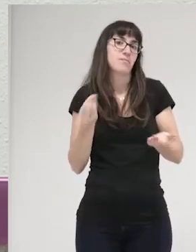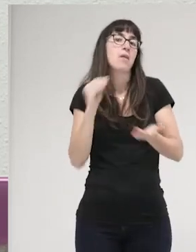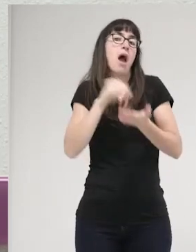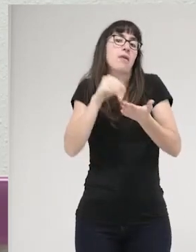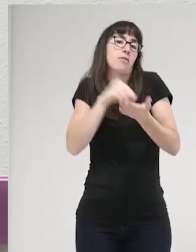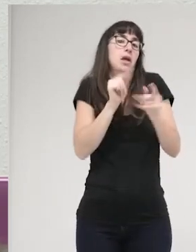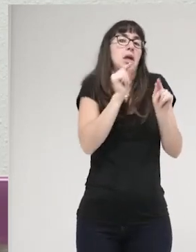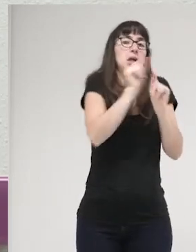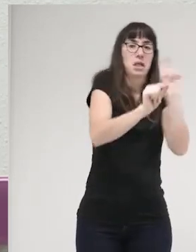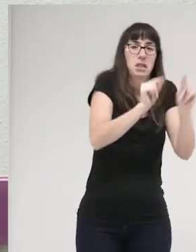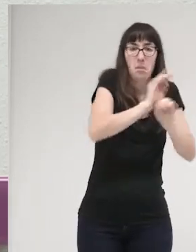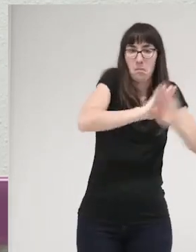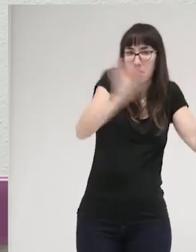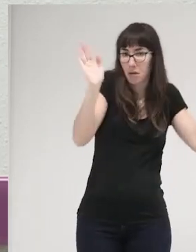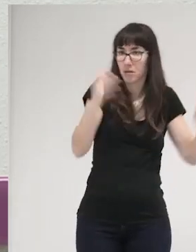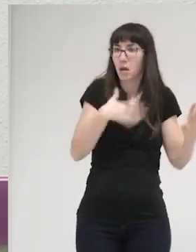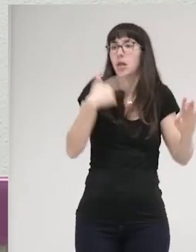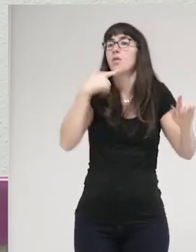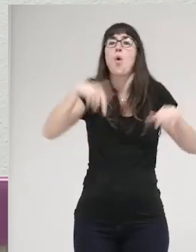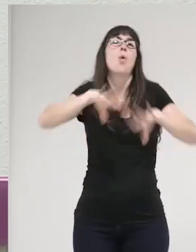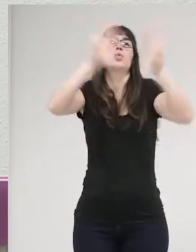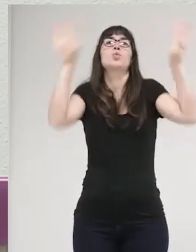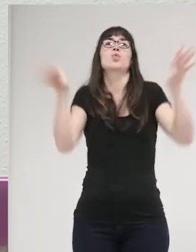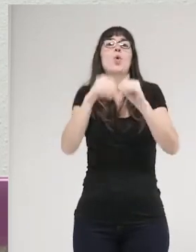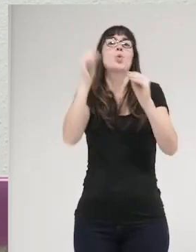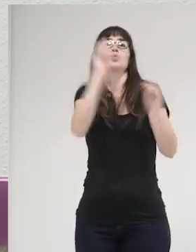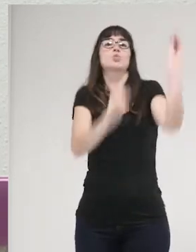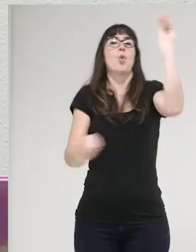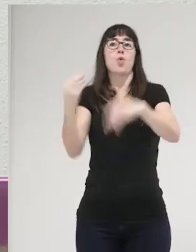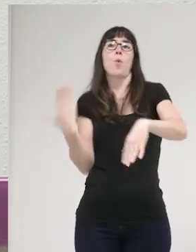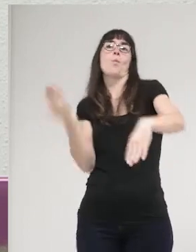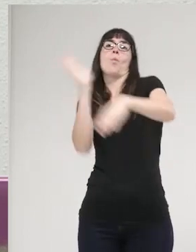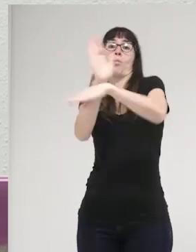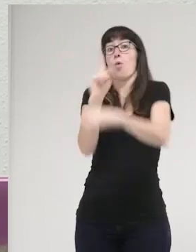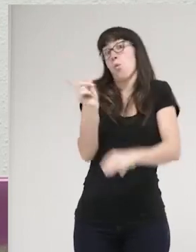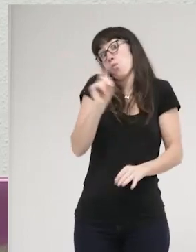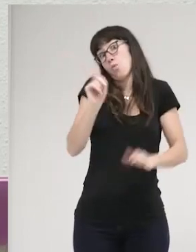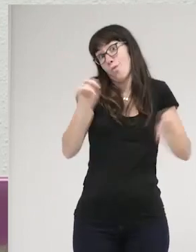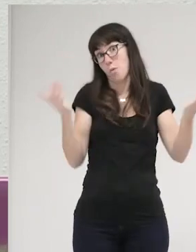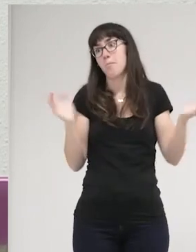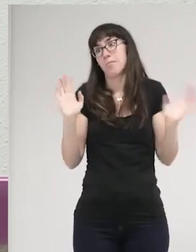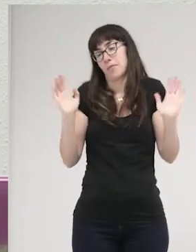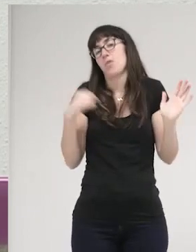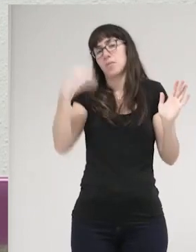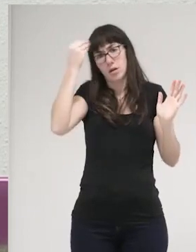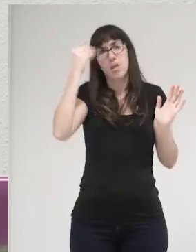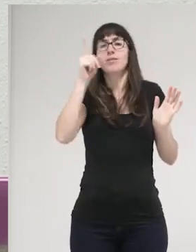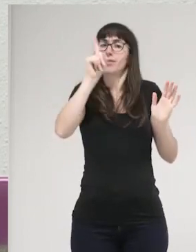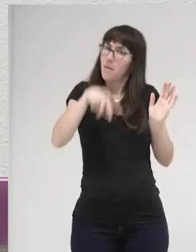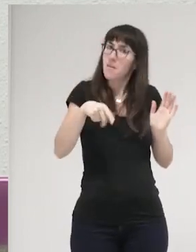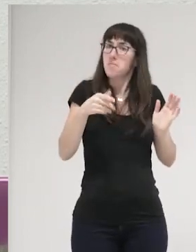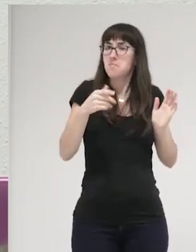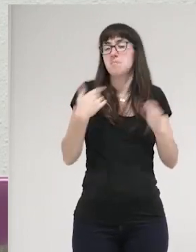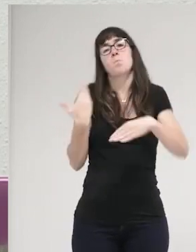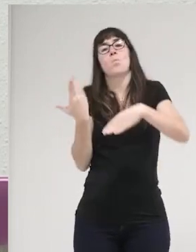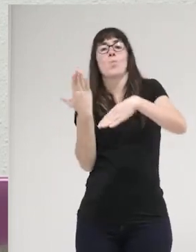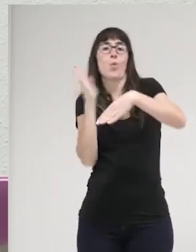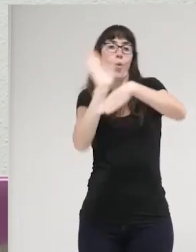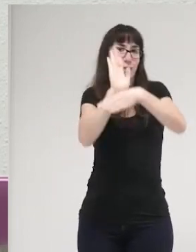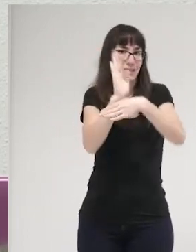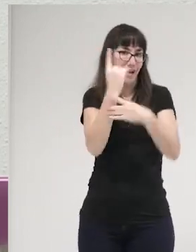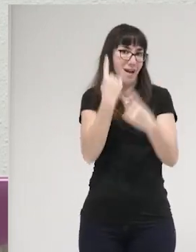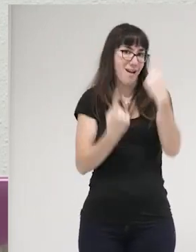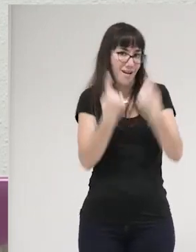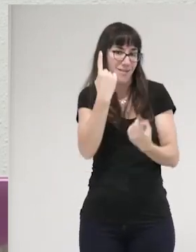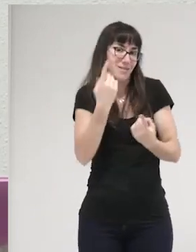crítica y tampoco hace falta que resuelvas aquí todo hoy en una charla pero bueno me parece que bien que también vamos a dar algunas propuestas porque me parece